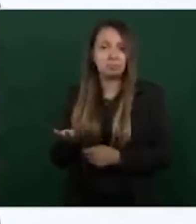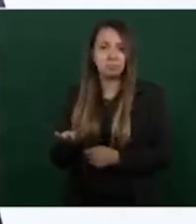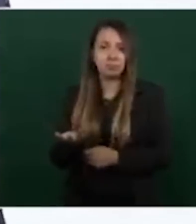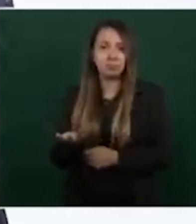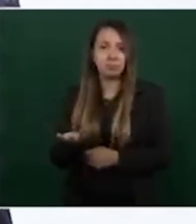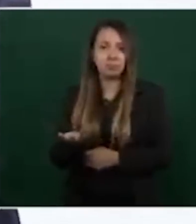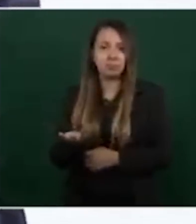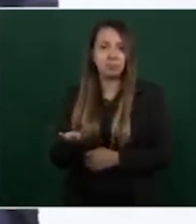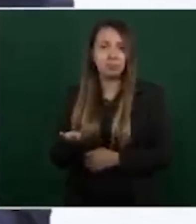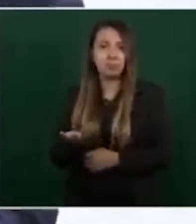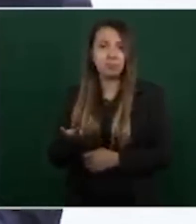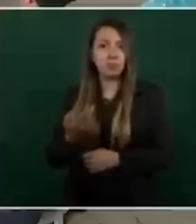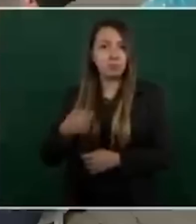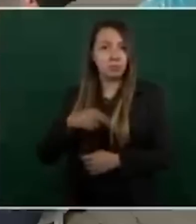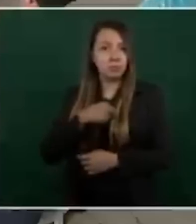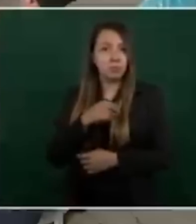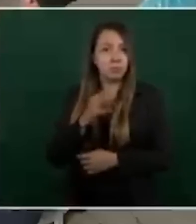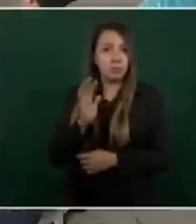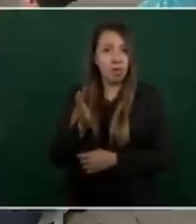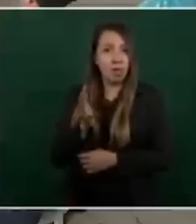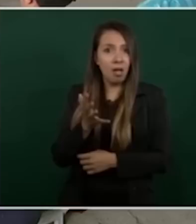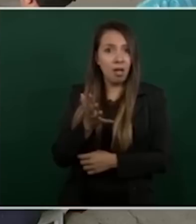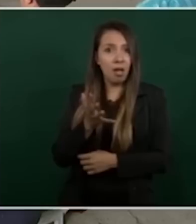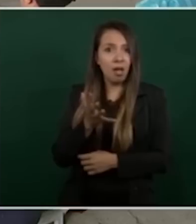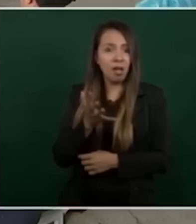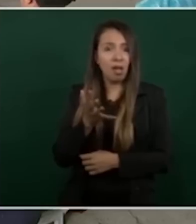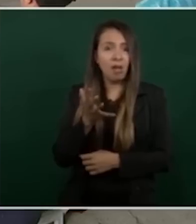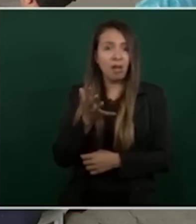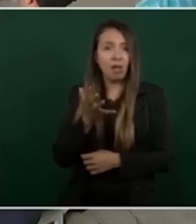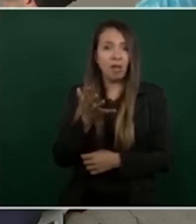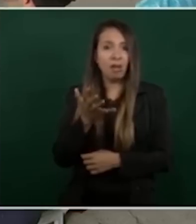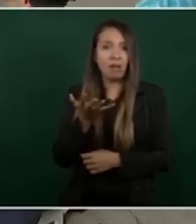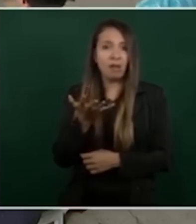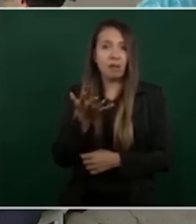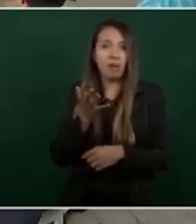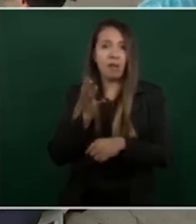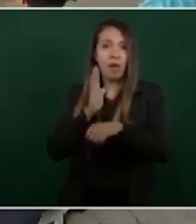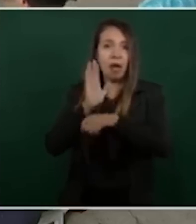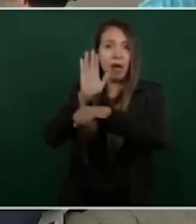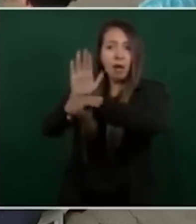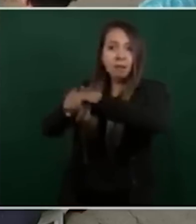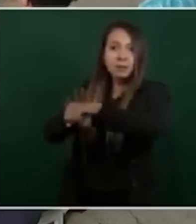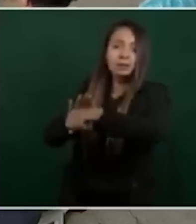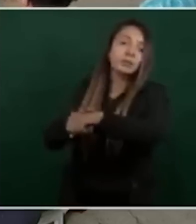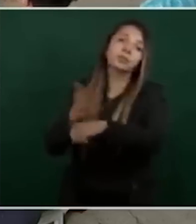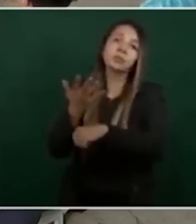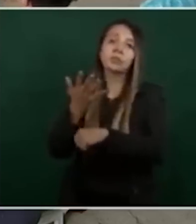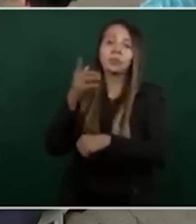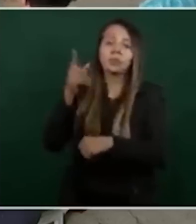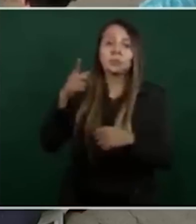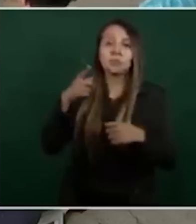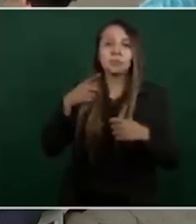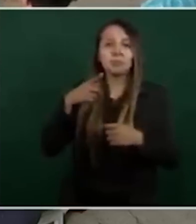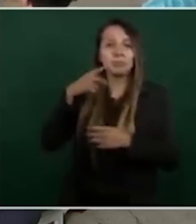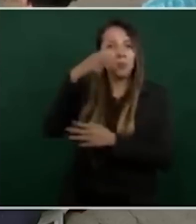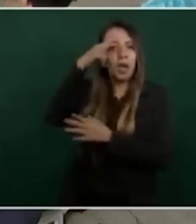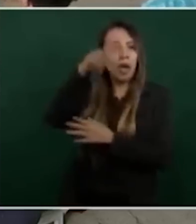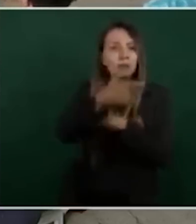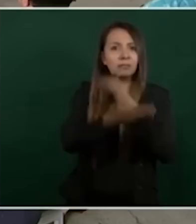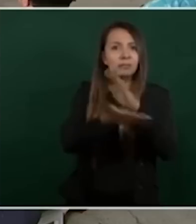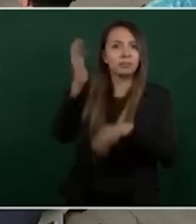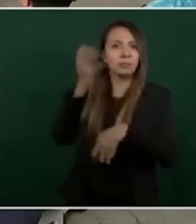¿Mandamos nosotros avisos, advertencias a los mexicanos de que no viajen